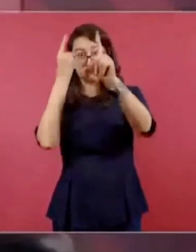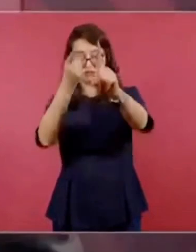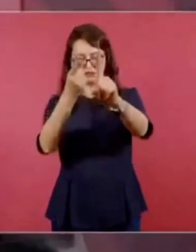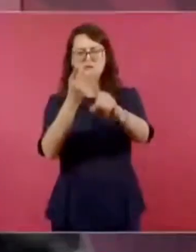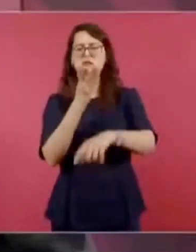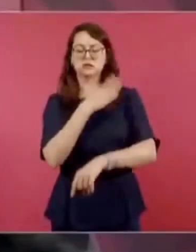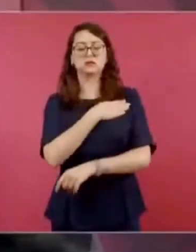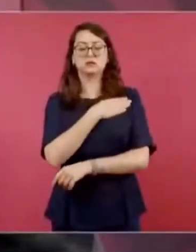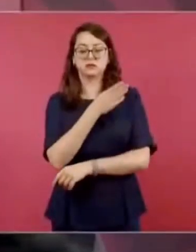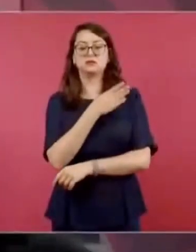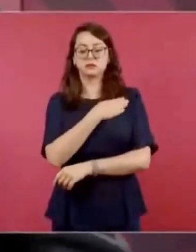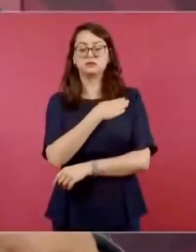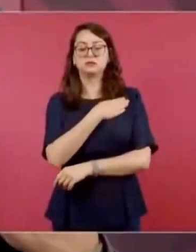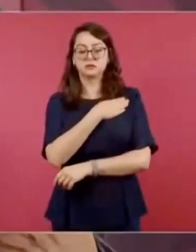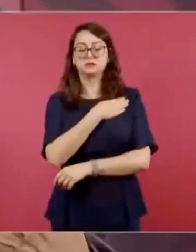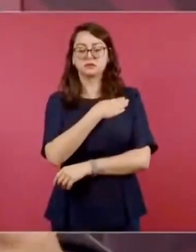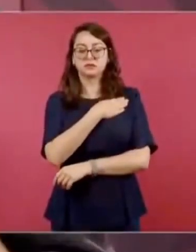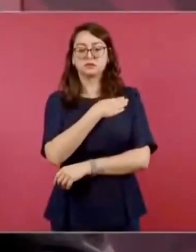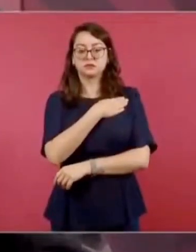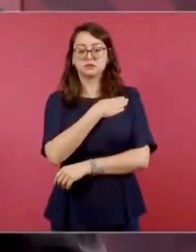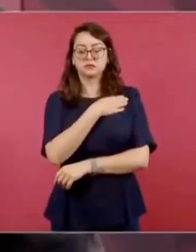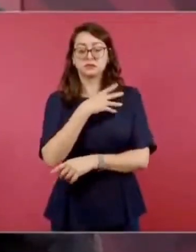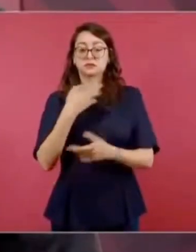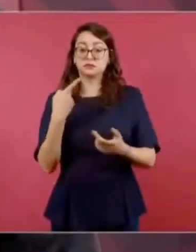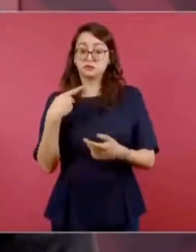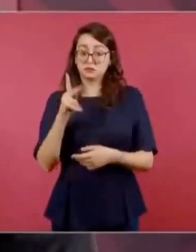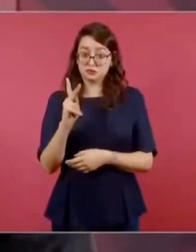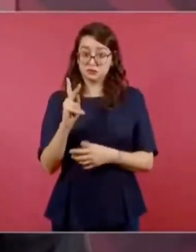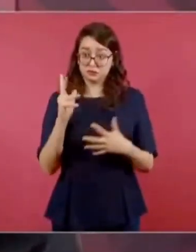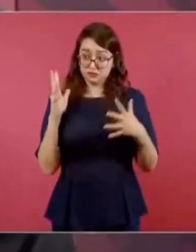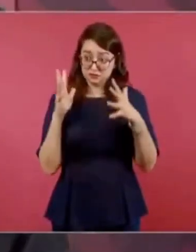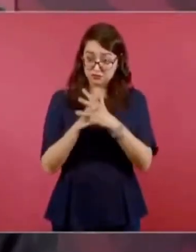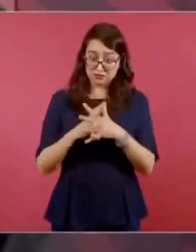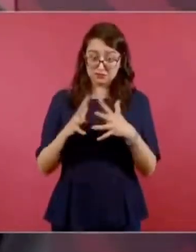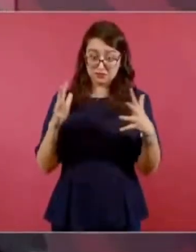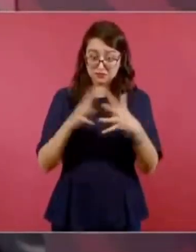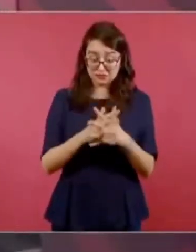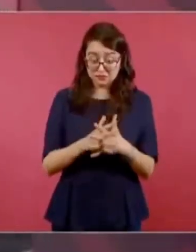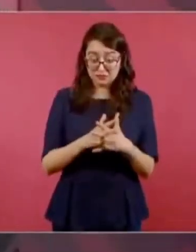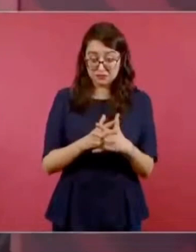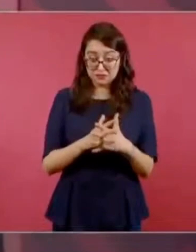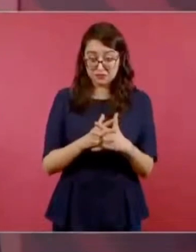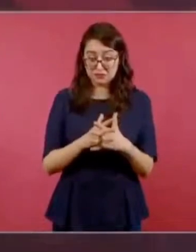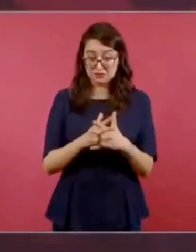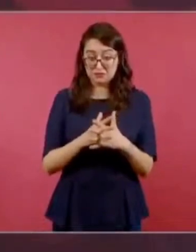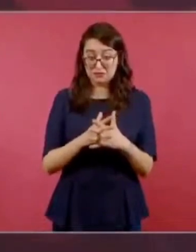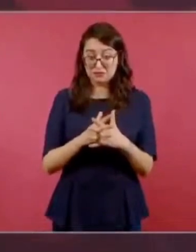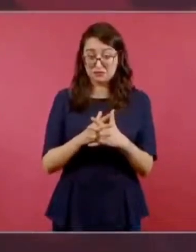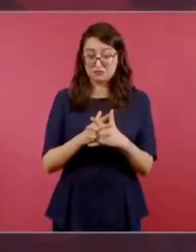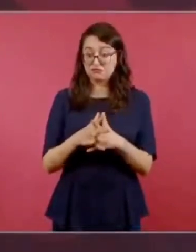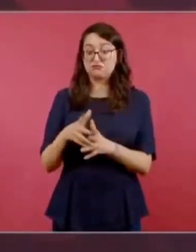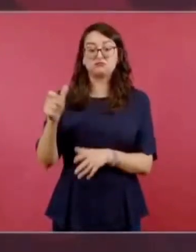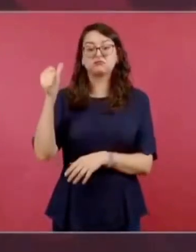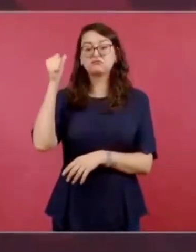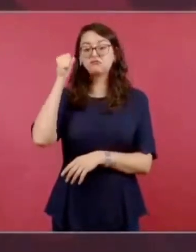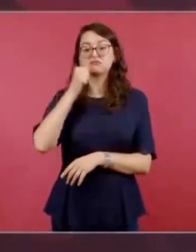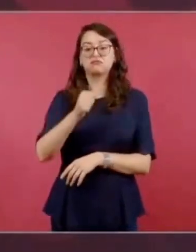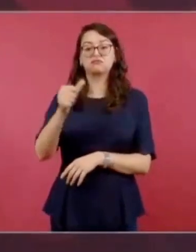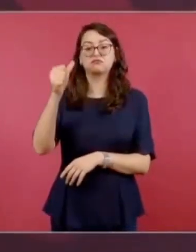las revoluciones armadas siempre